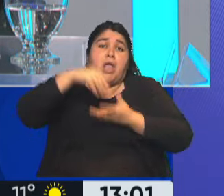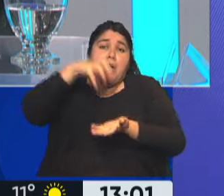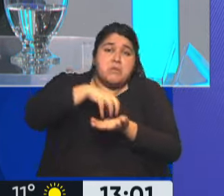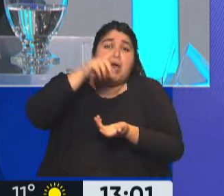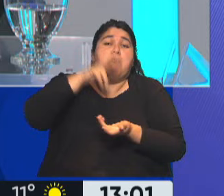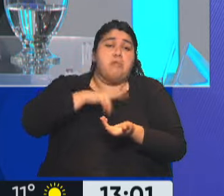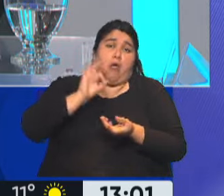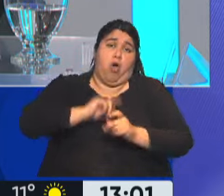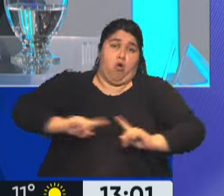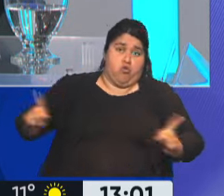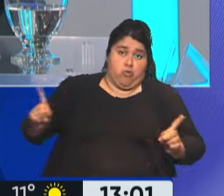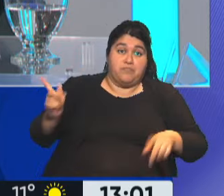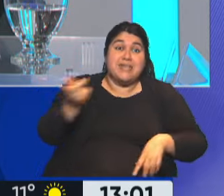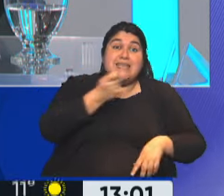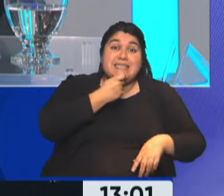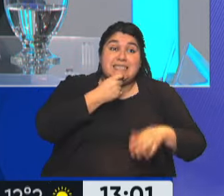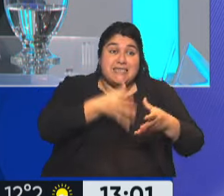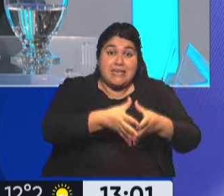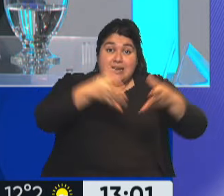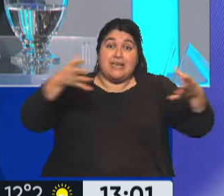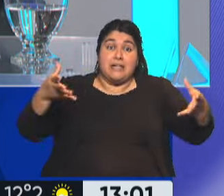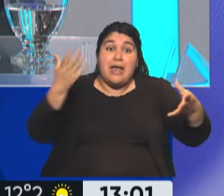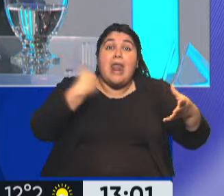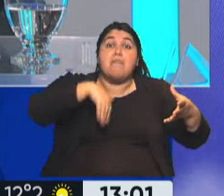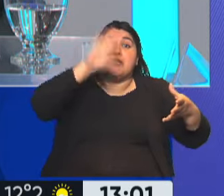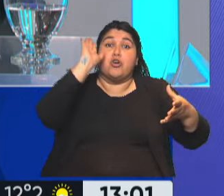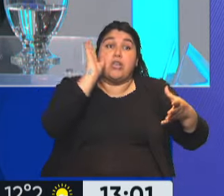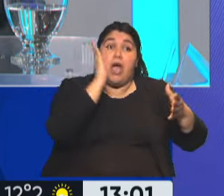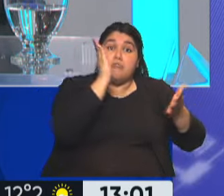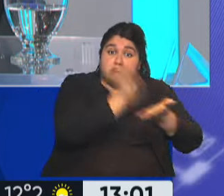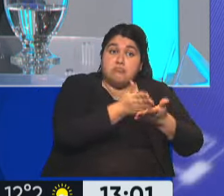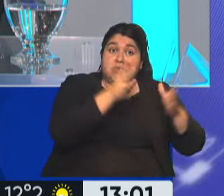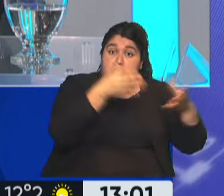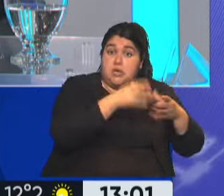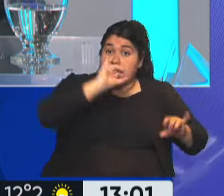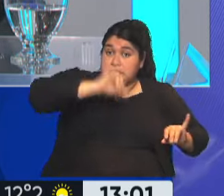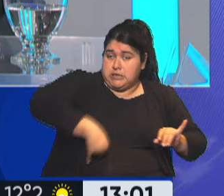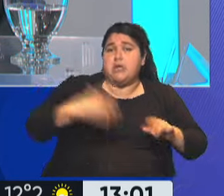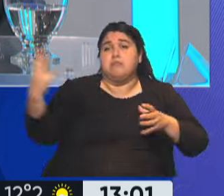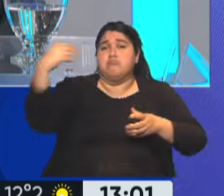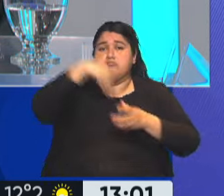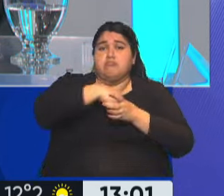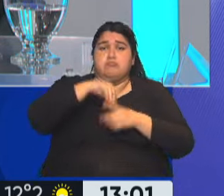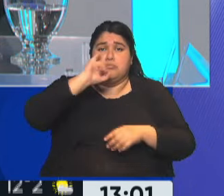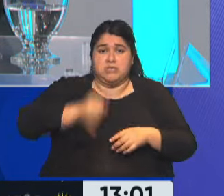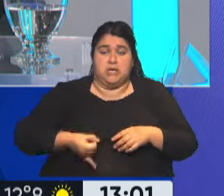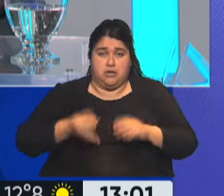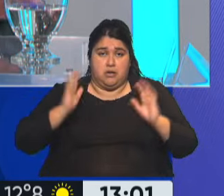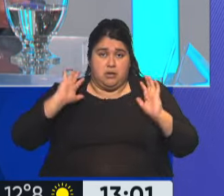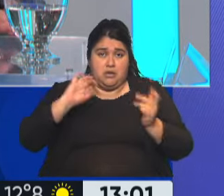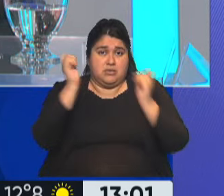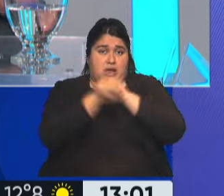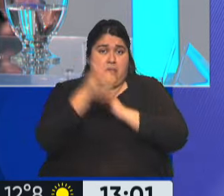no. Si dos tercios de los que están habilitados para votar dicen que sí, podrán ingresar los capitales. A ver, ya sea